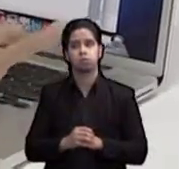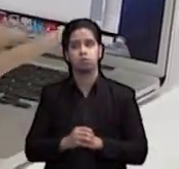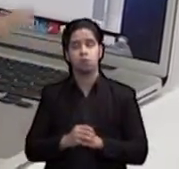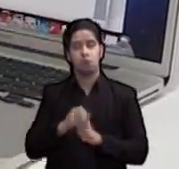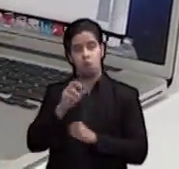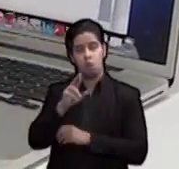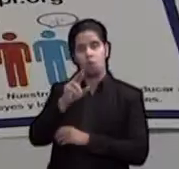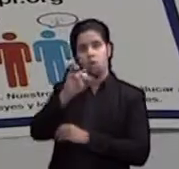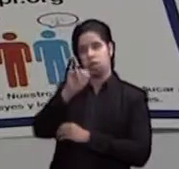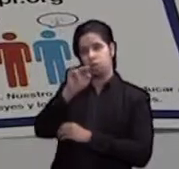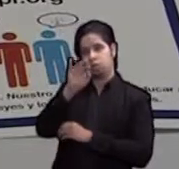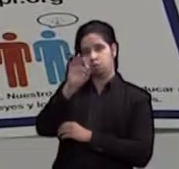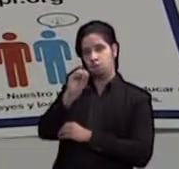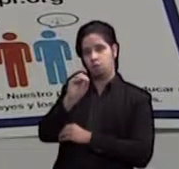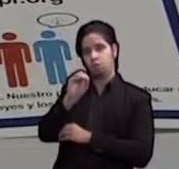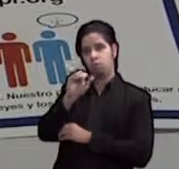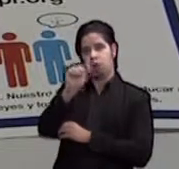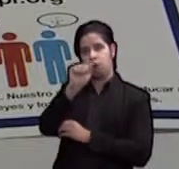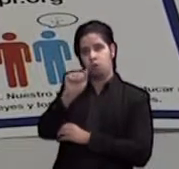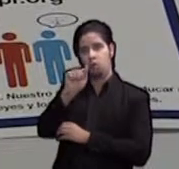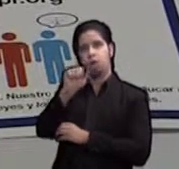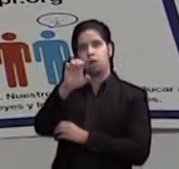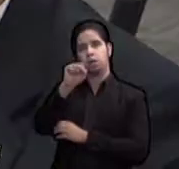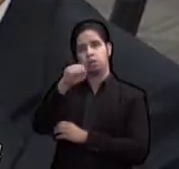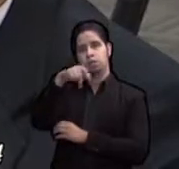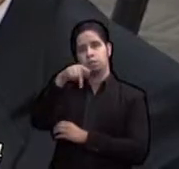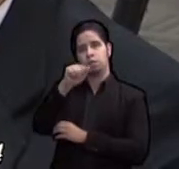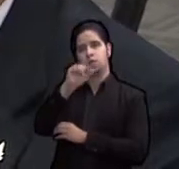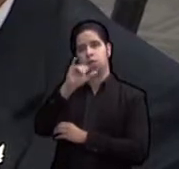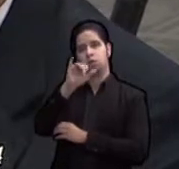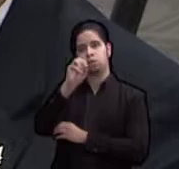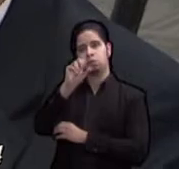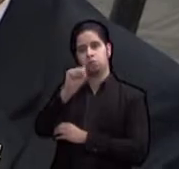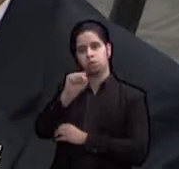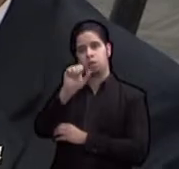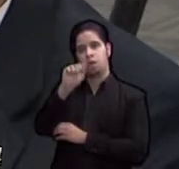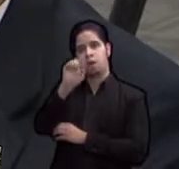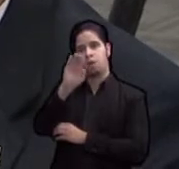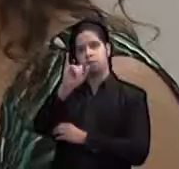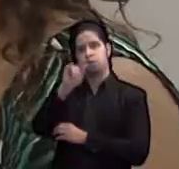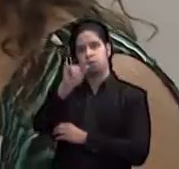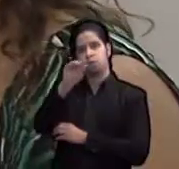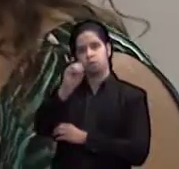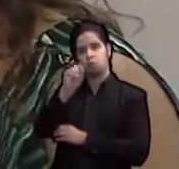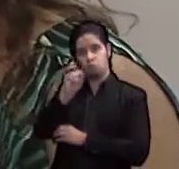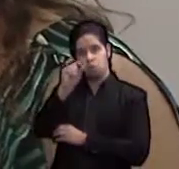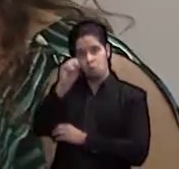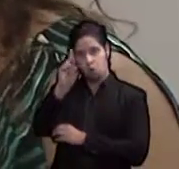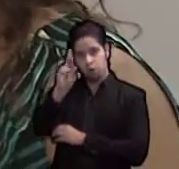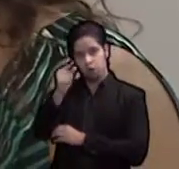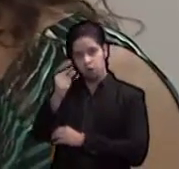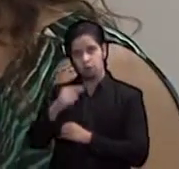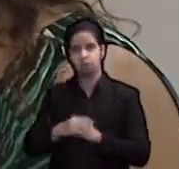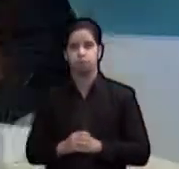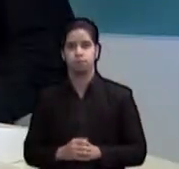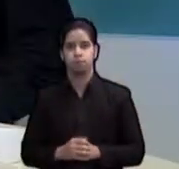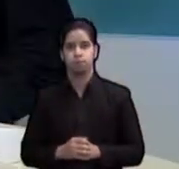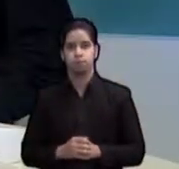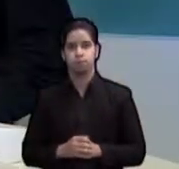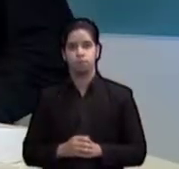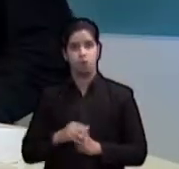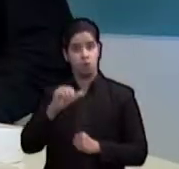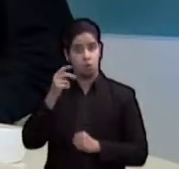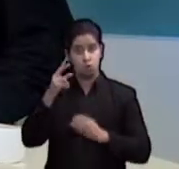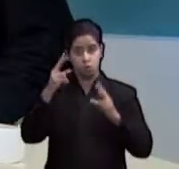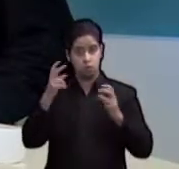info.espaciosabiertos.org. Desde San Juan, Fran Camacho Noticias, 24 7 Informa. En